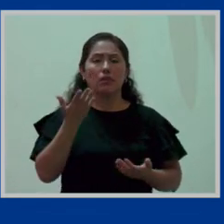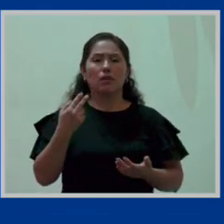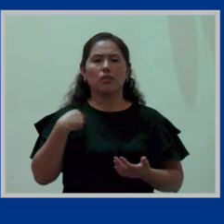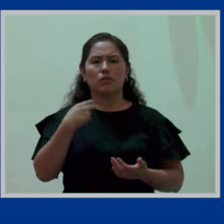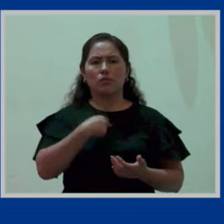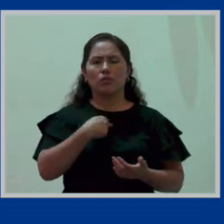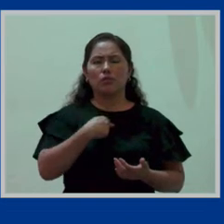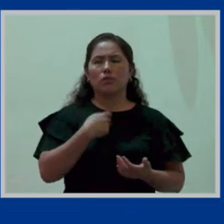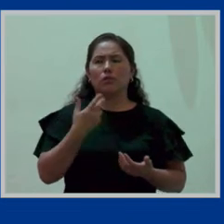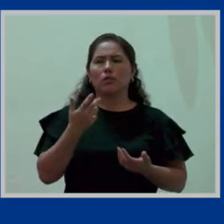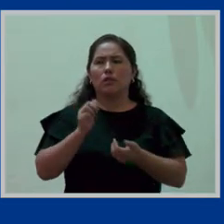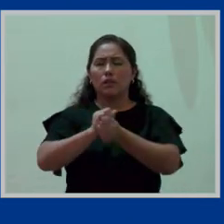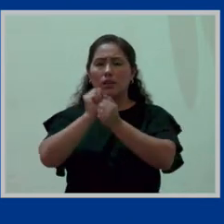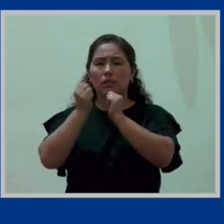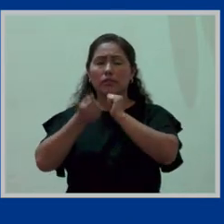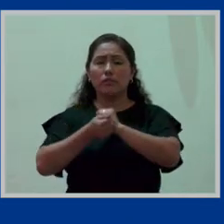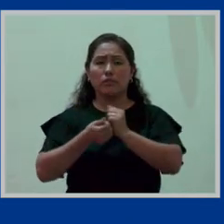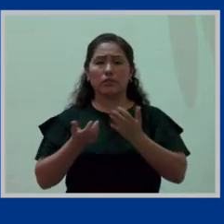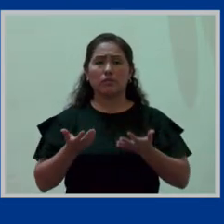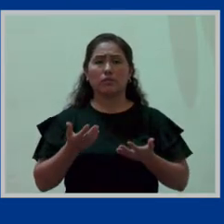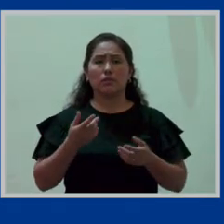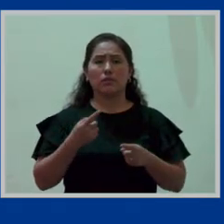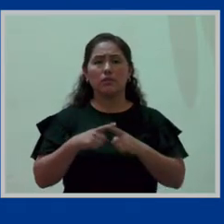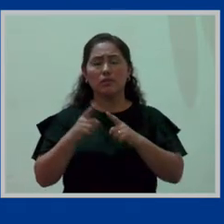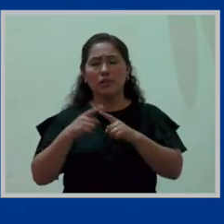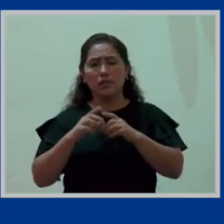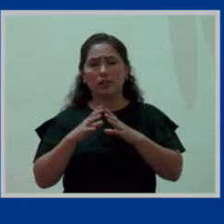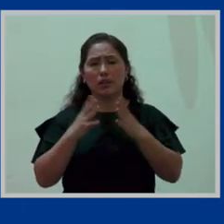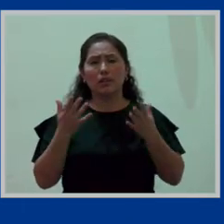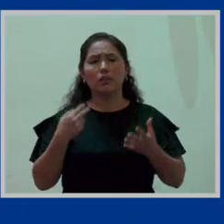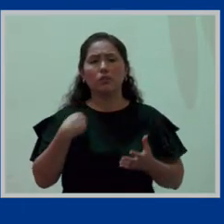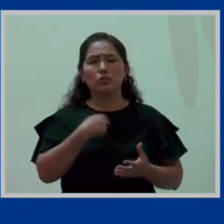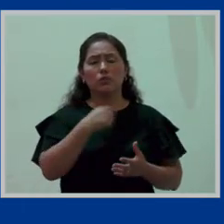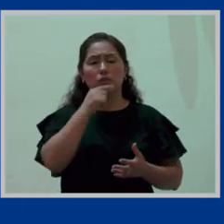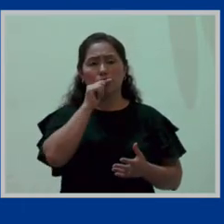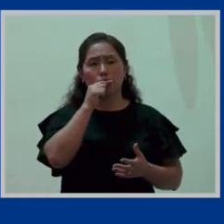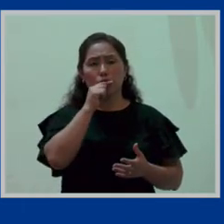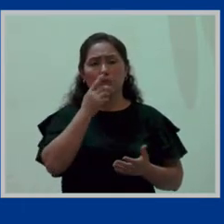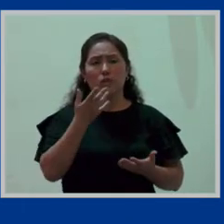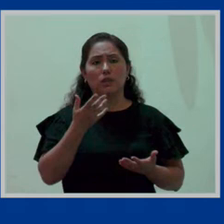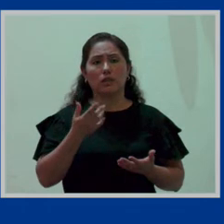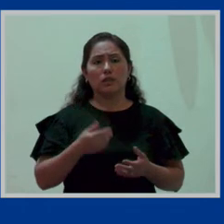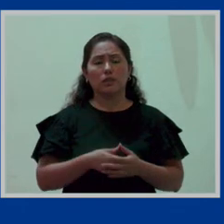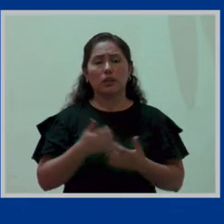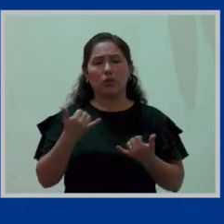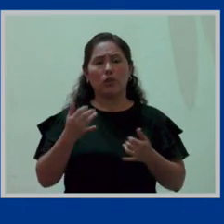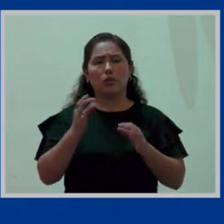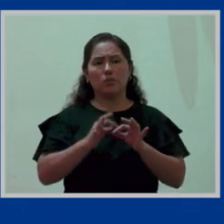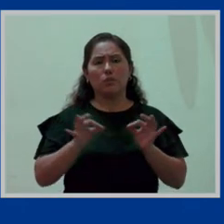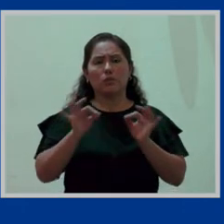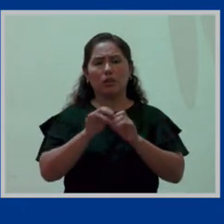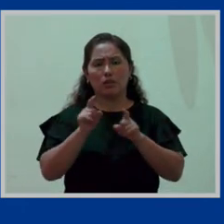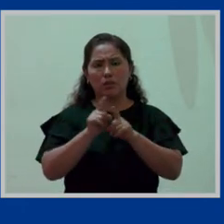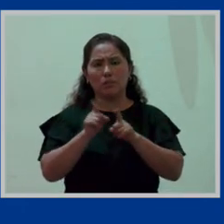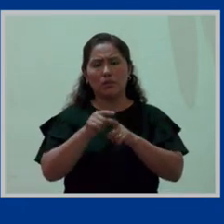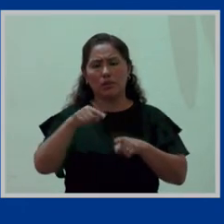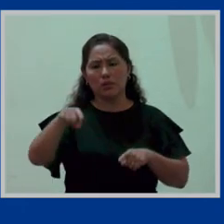transforma tanto a las mujeres y fundamentalmente también a los varones.